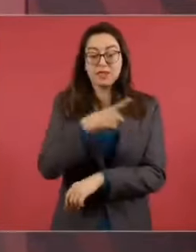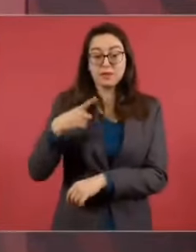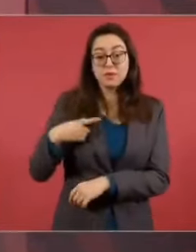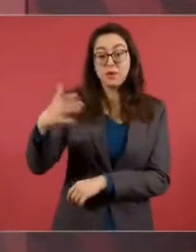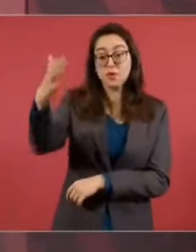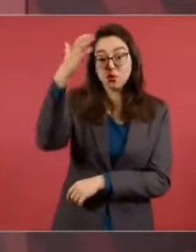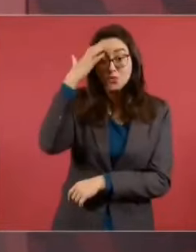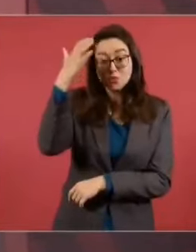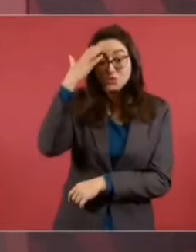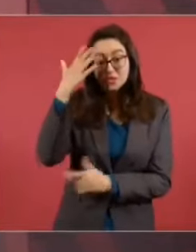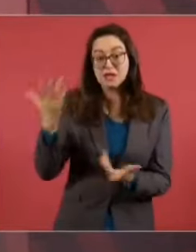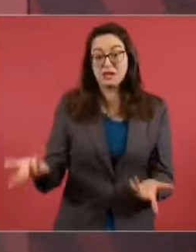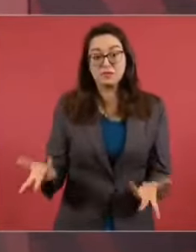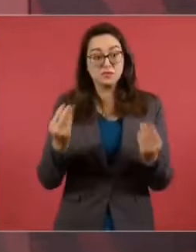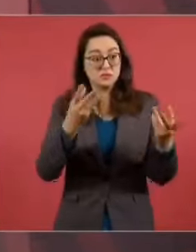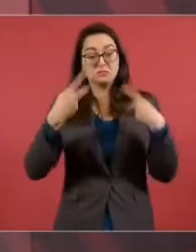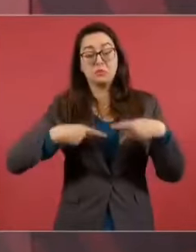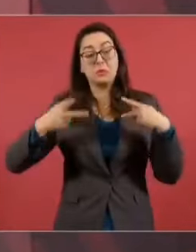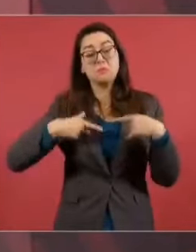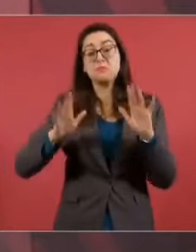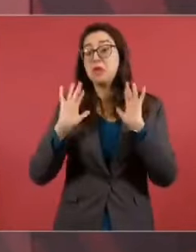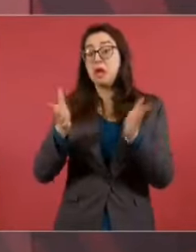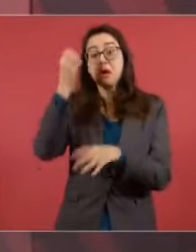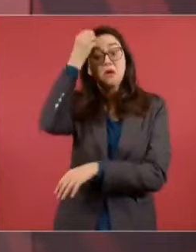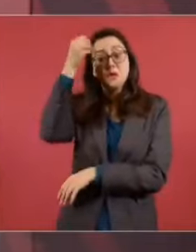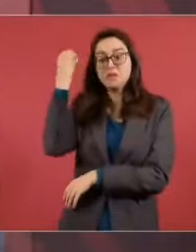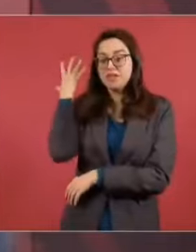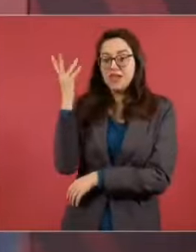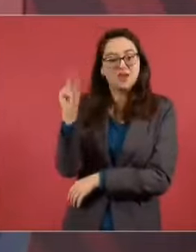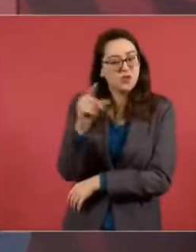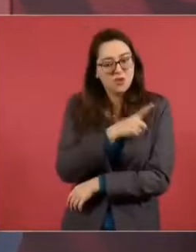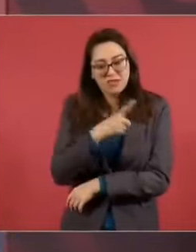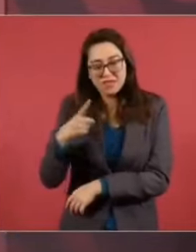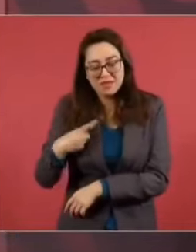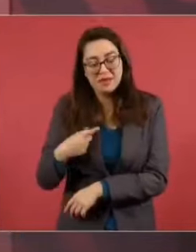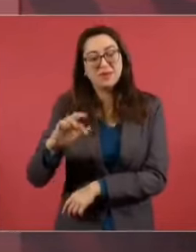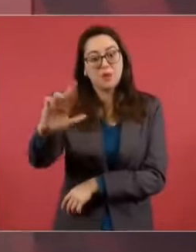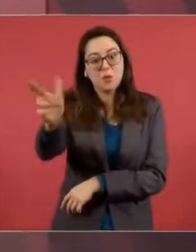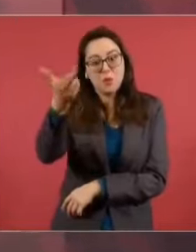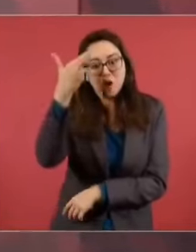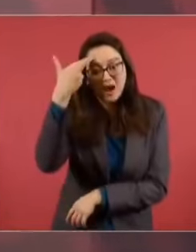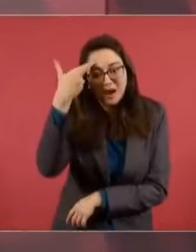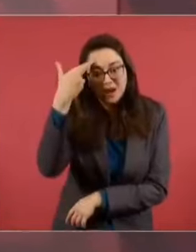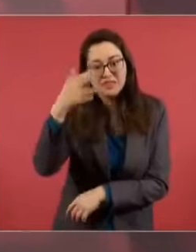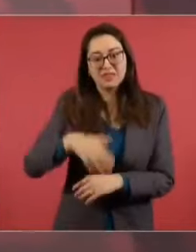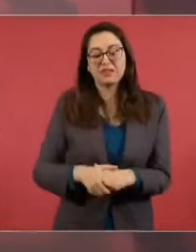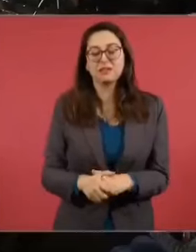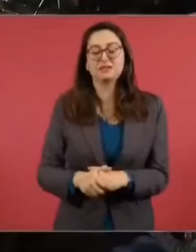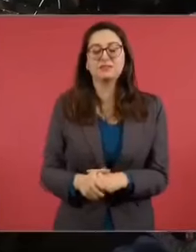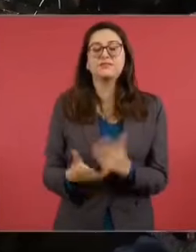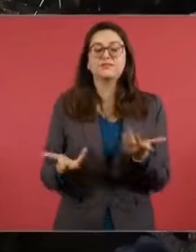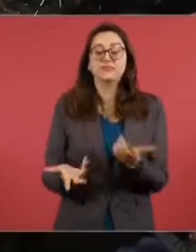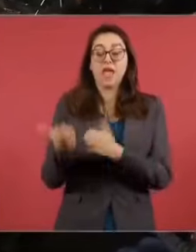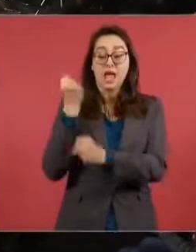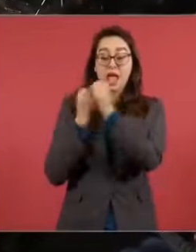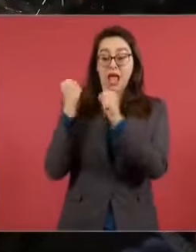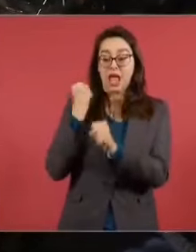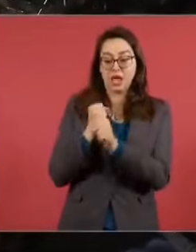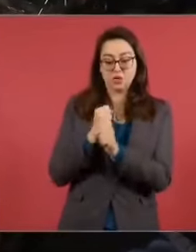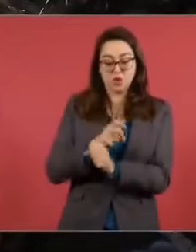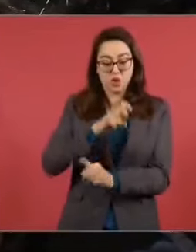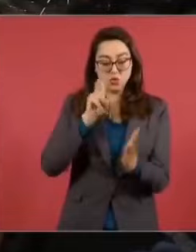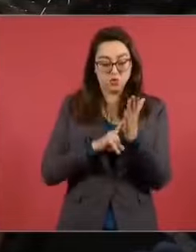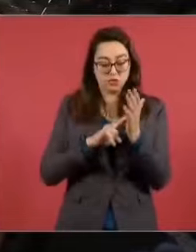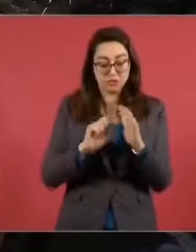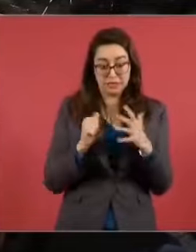debe de haber amnesia. En el 2006 el PRI le ayudó al PAN en el fraude.